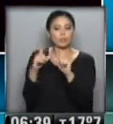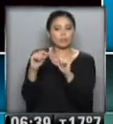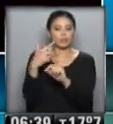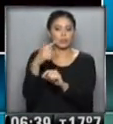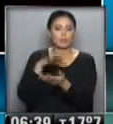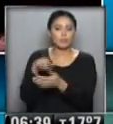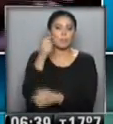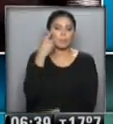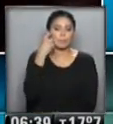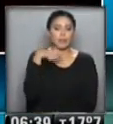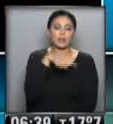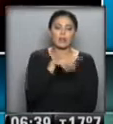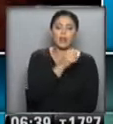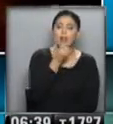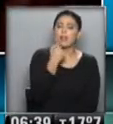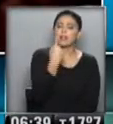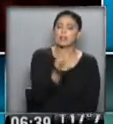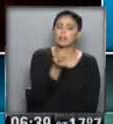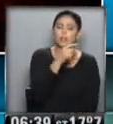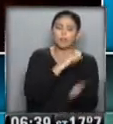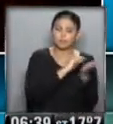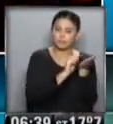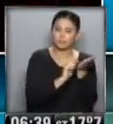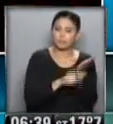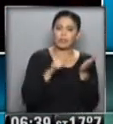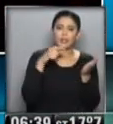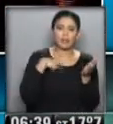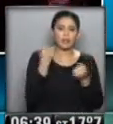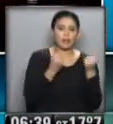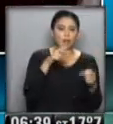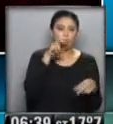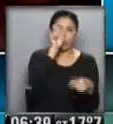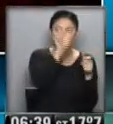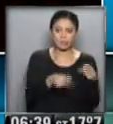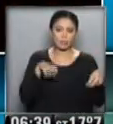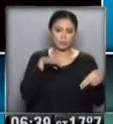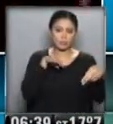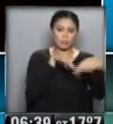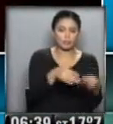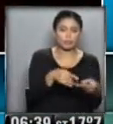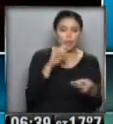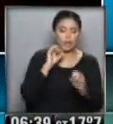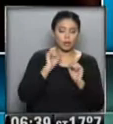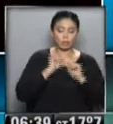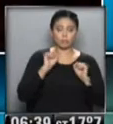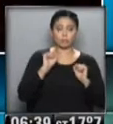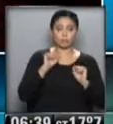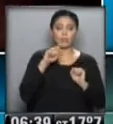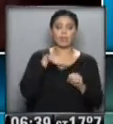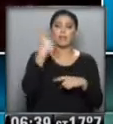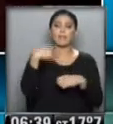atropellar a Reinaldo Rodas... ...no se detuvo porque entró en estado de shock... ...y decidió llegar al peaje... ...para pedir